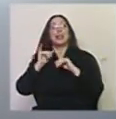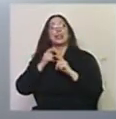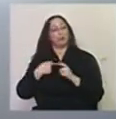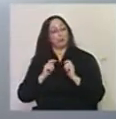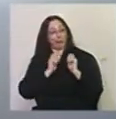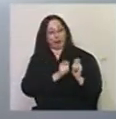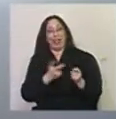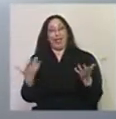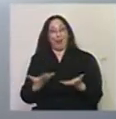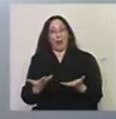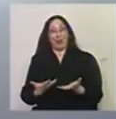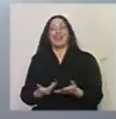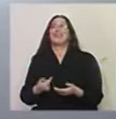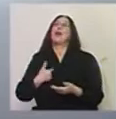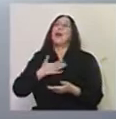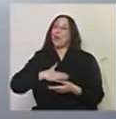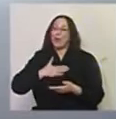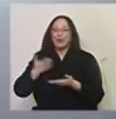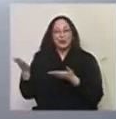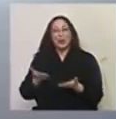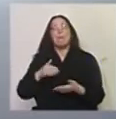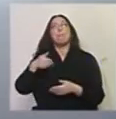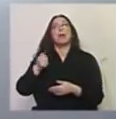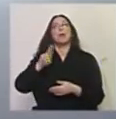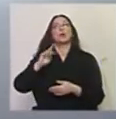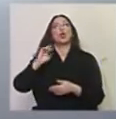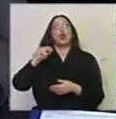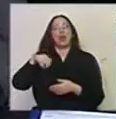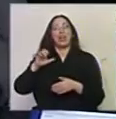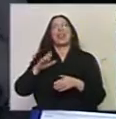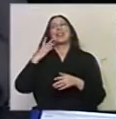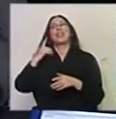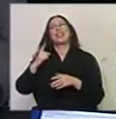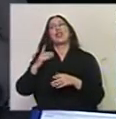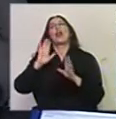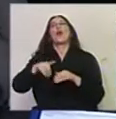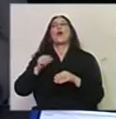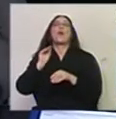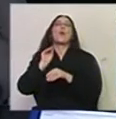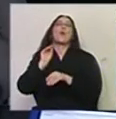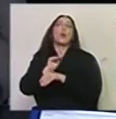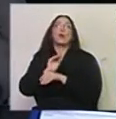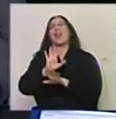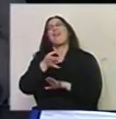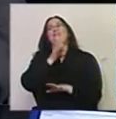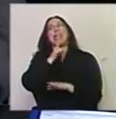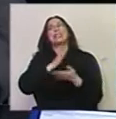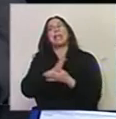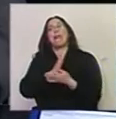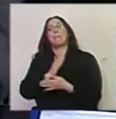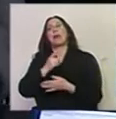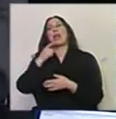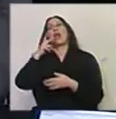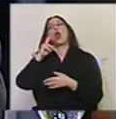pelota. Es un gusto recibir a Sergio Mautoni, es director nacional de Cultura. Es un chiste interno. Sí, porque él siempre da la hora. Y suelo